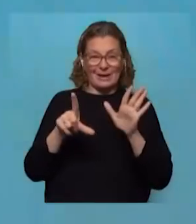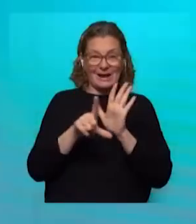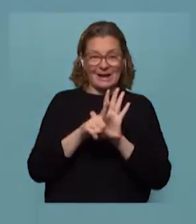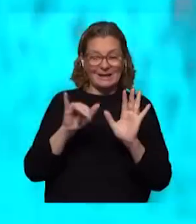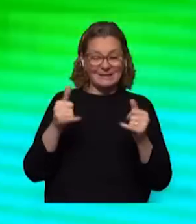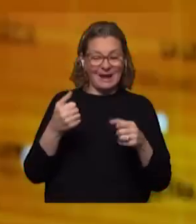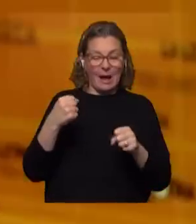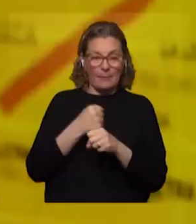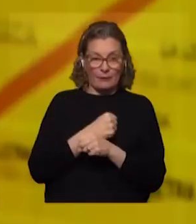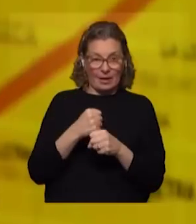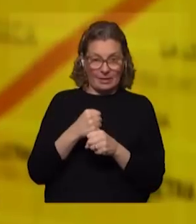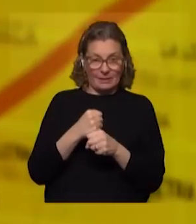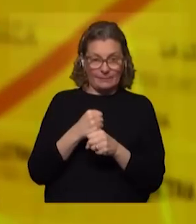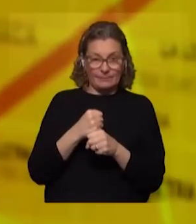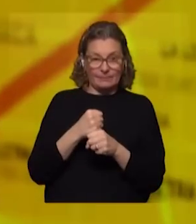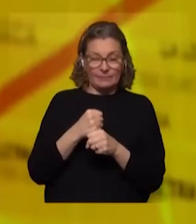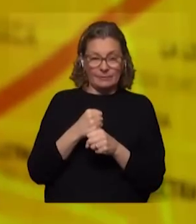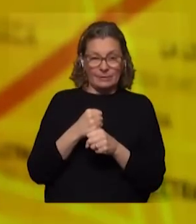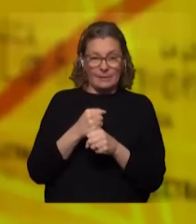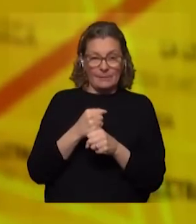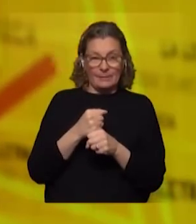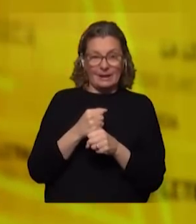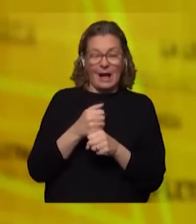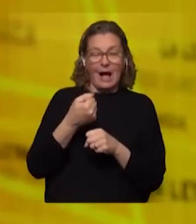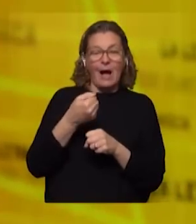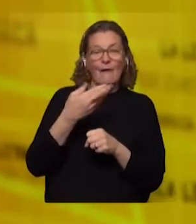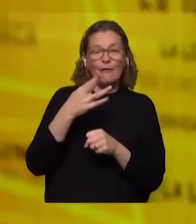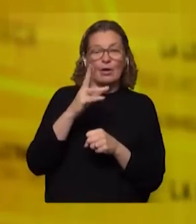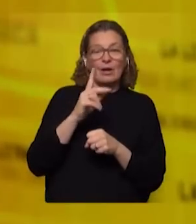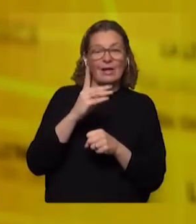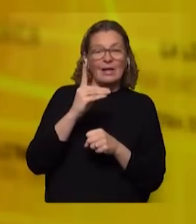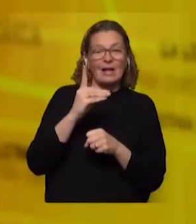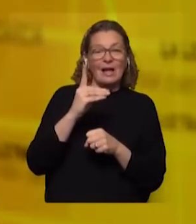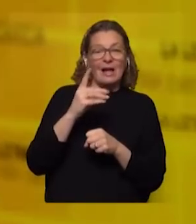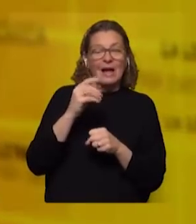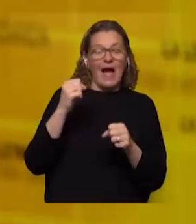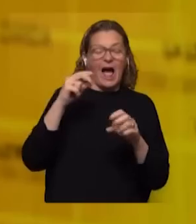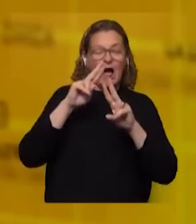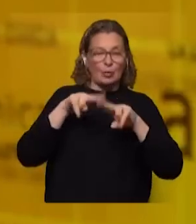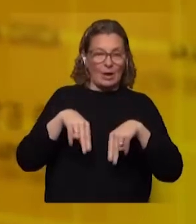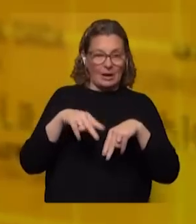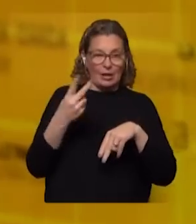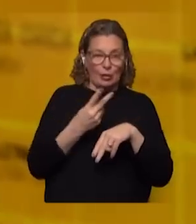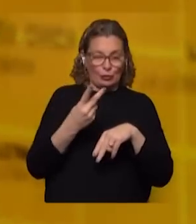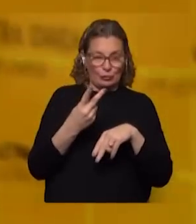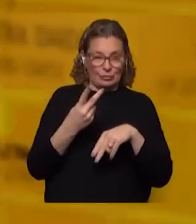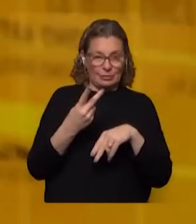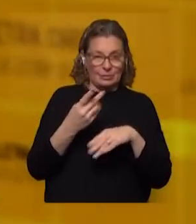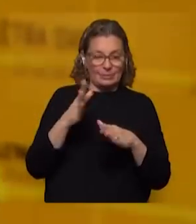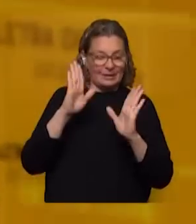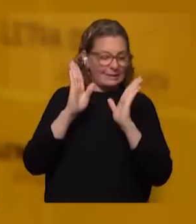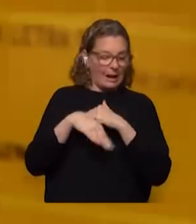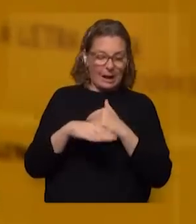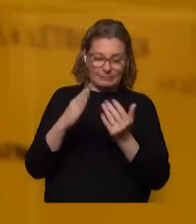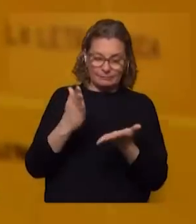aprobada para abrogarla se dice es decir derogarla anularla y una discusión sobre las dos cosas puede decir tirarla abajo